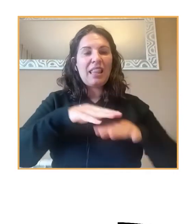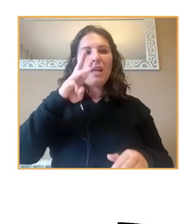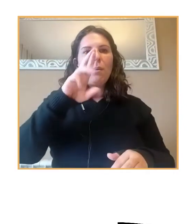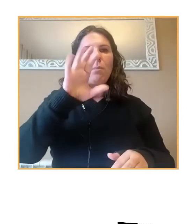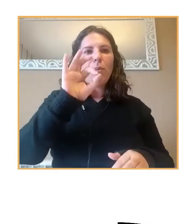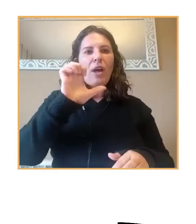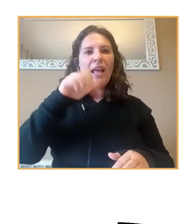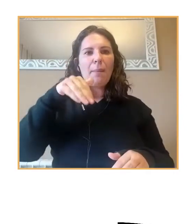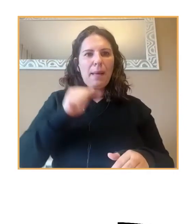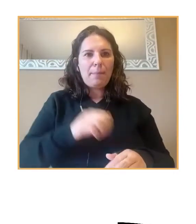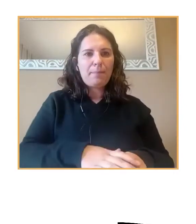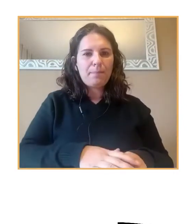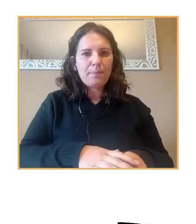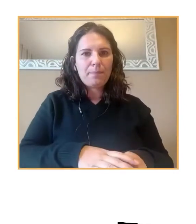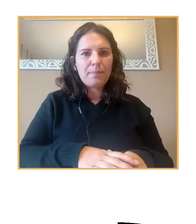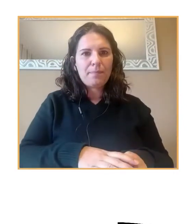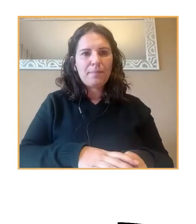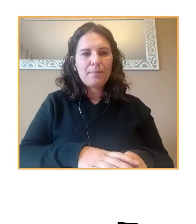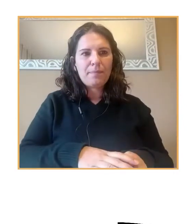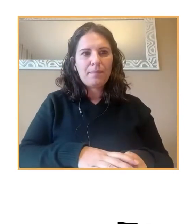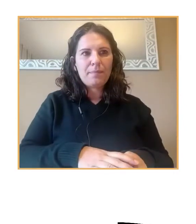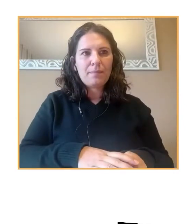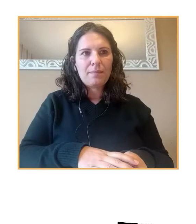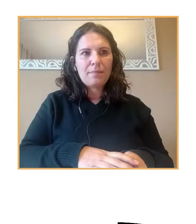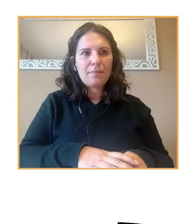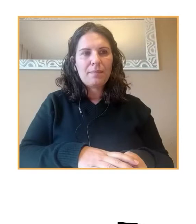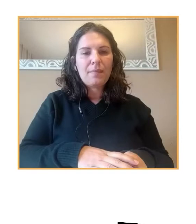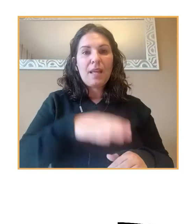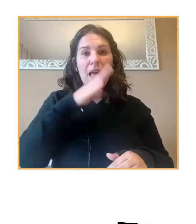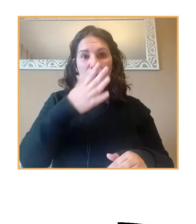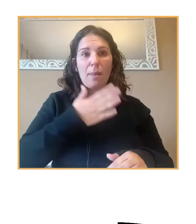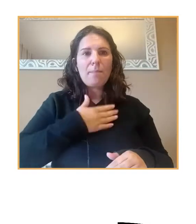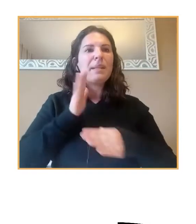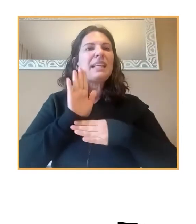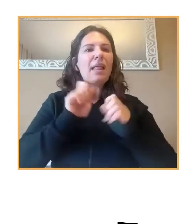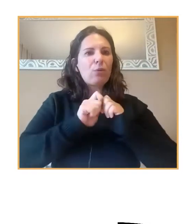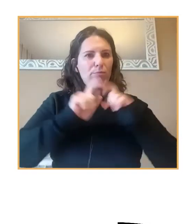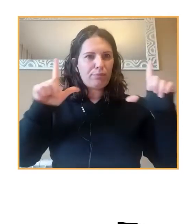Y, bueno, voy a pasar a abrir la presentación.